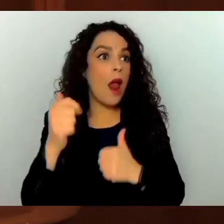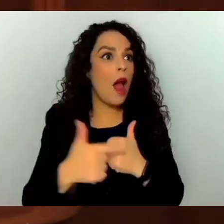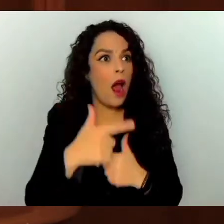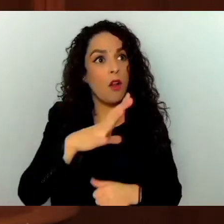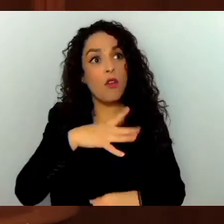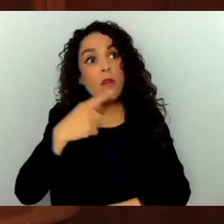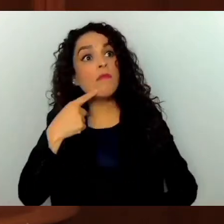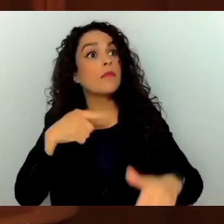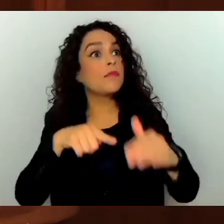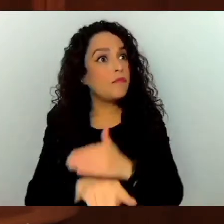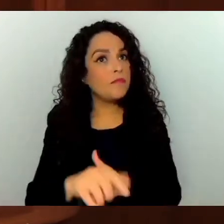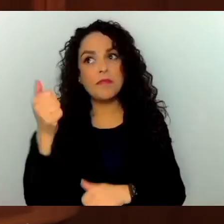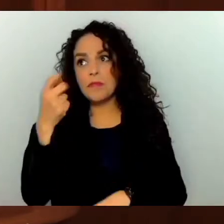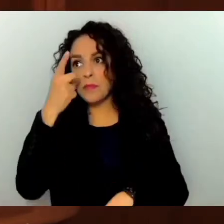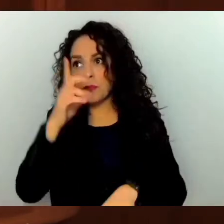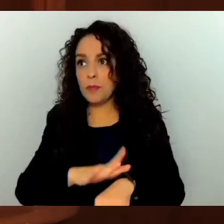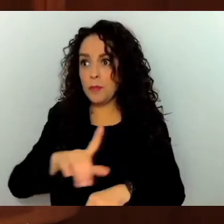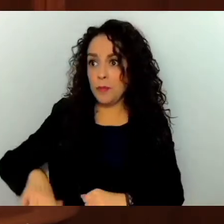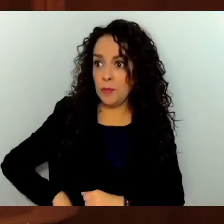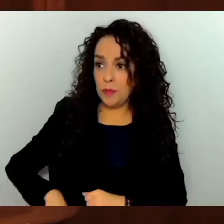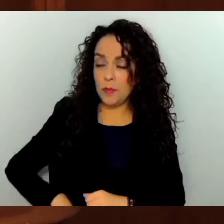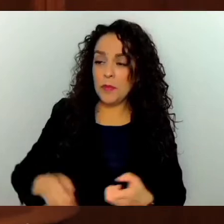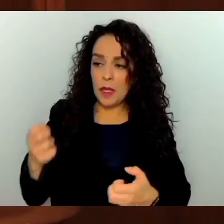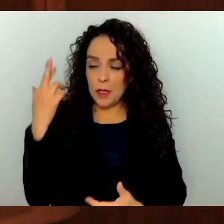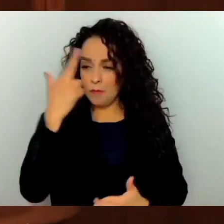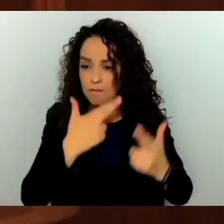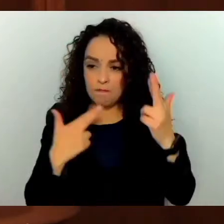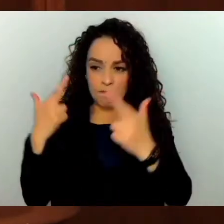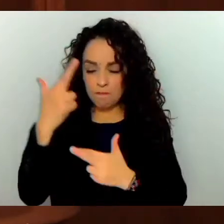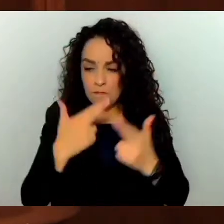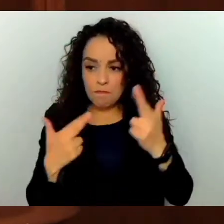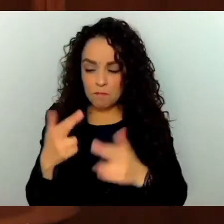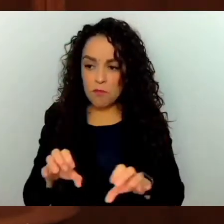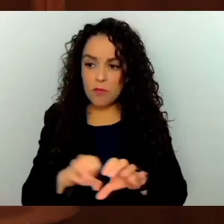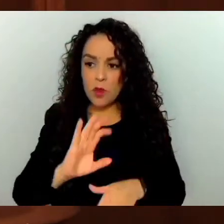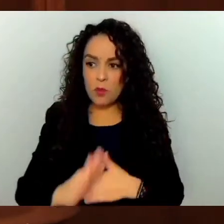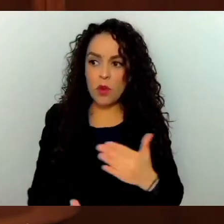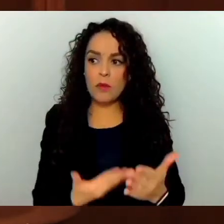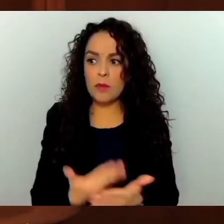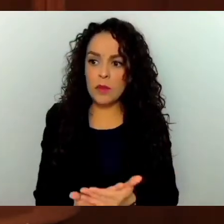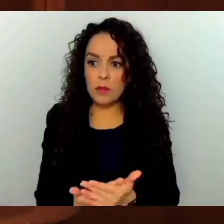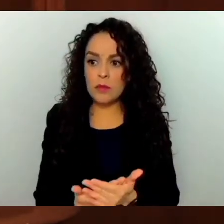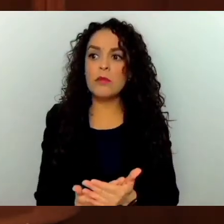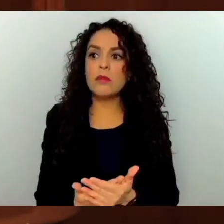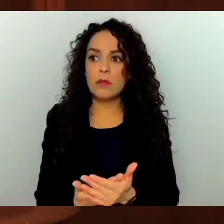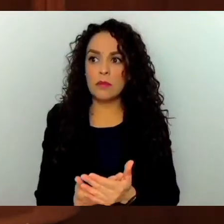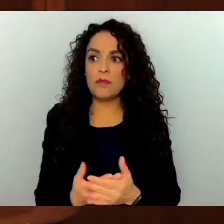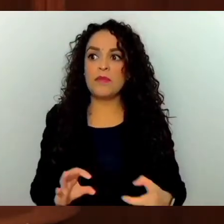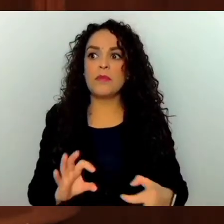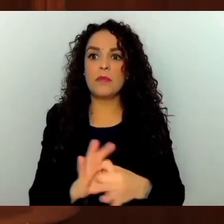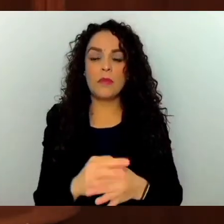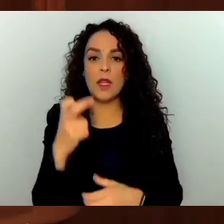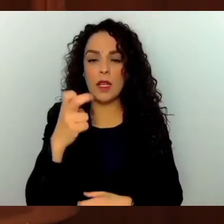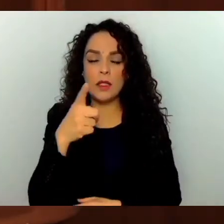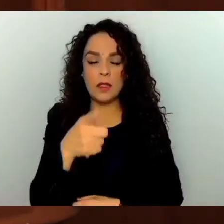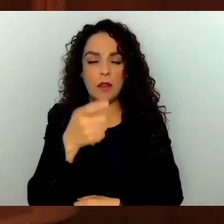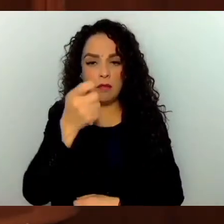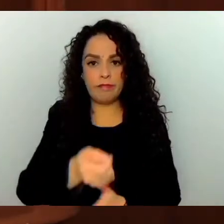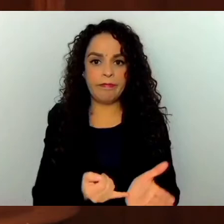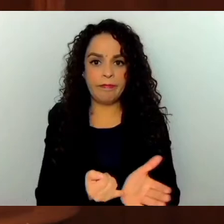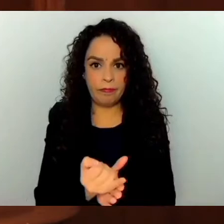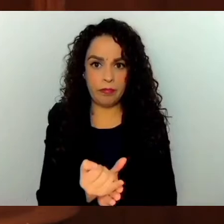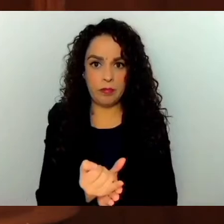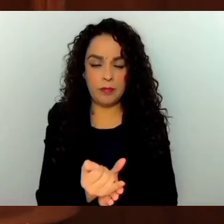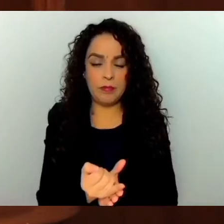administración pública llevó a cabo el análisis conducente de las propuestas, integrando el presente dictamen. En el